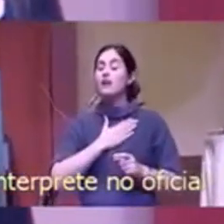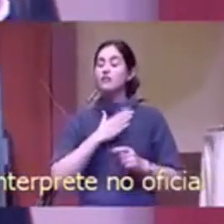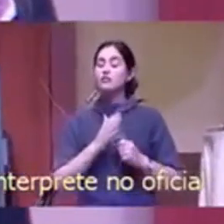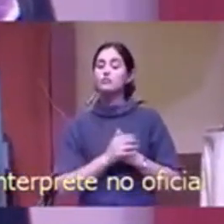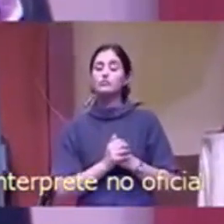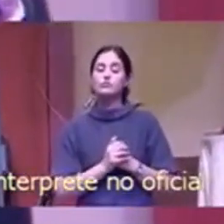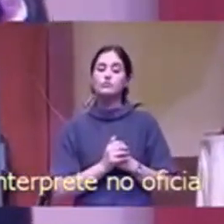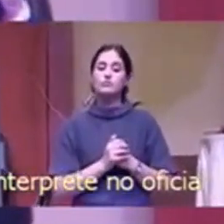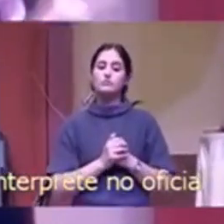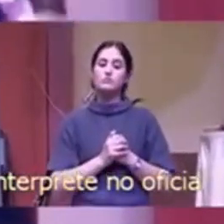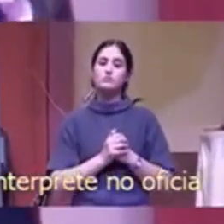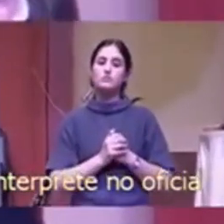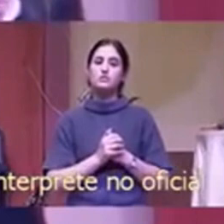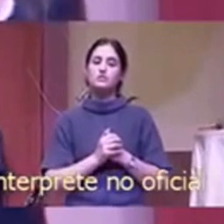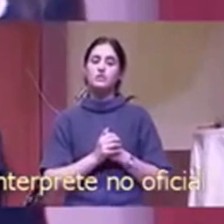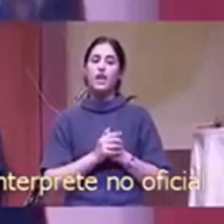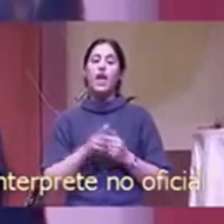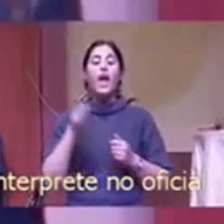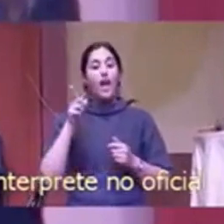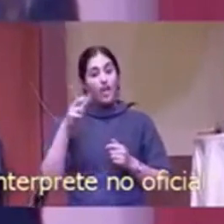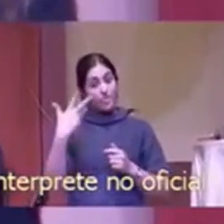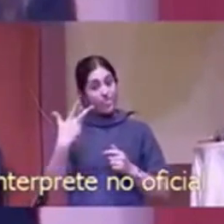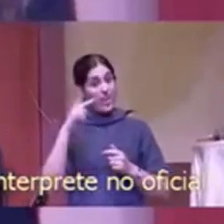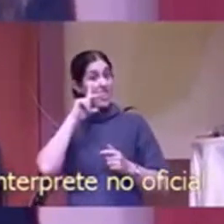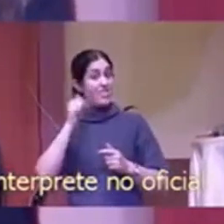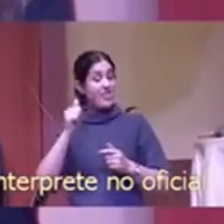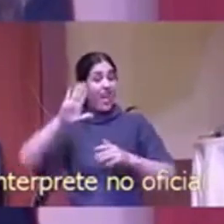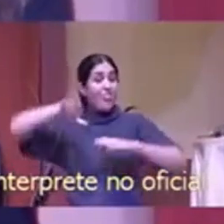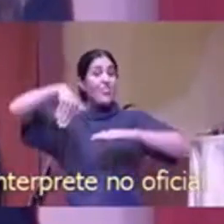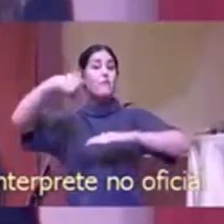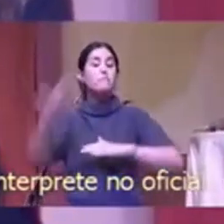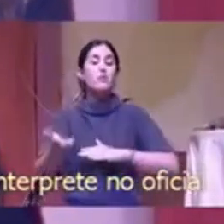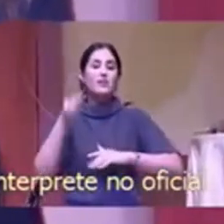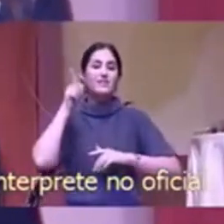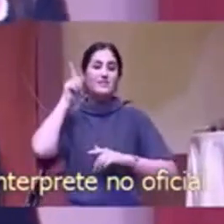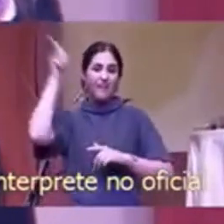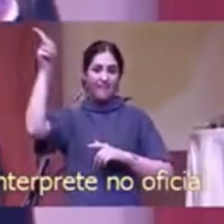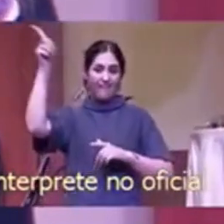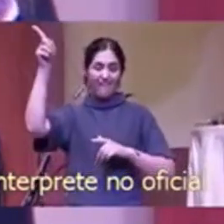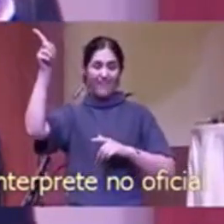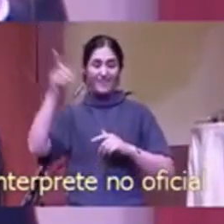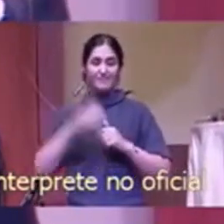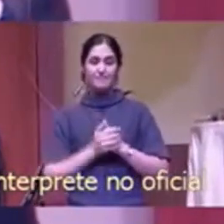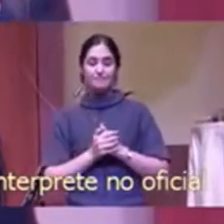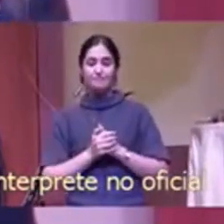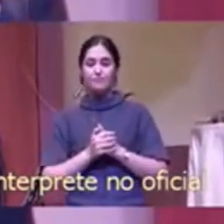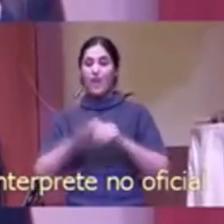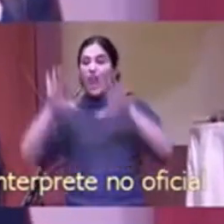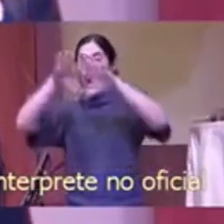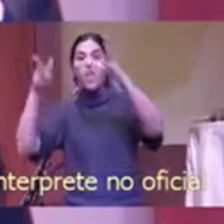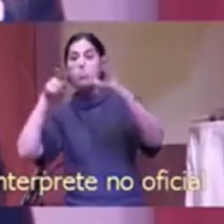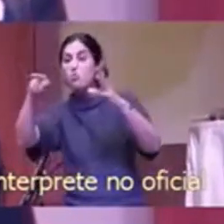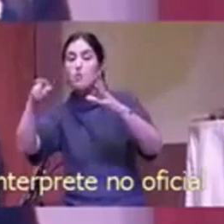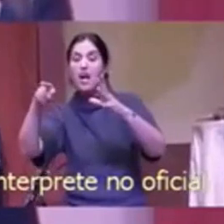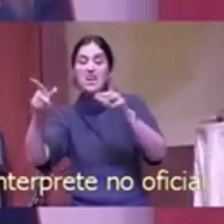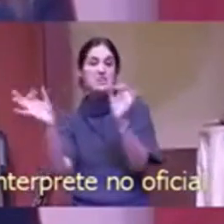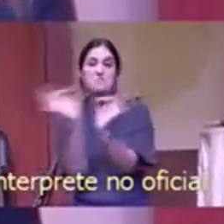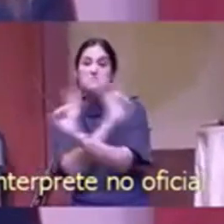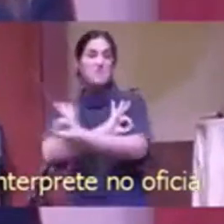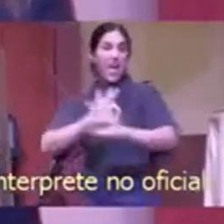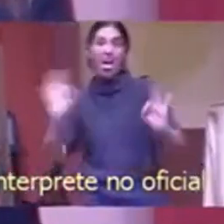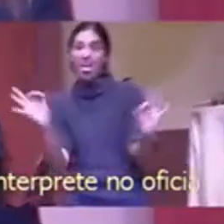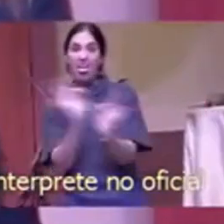después vació una tumba y aunque